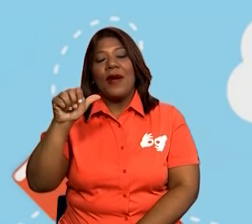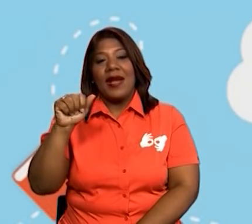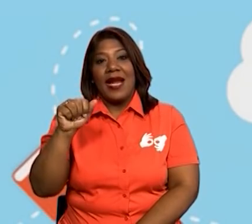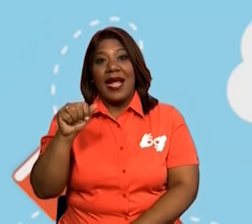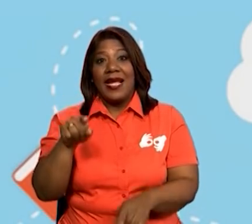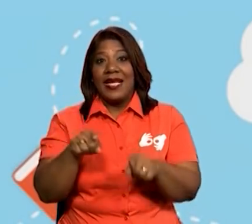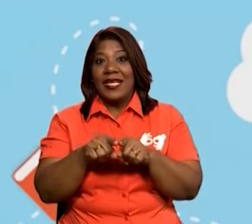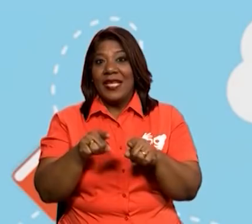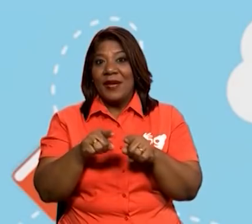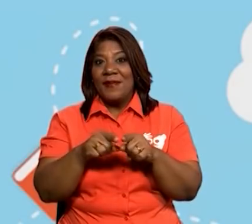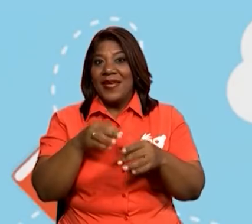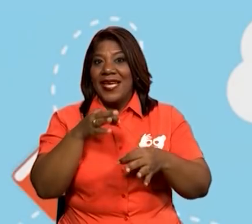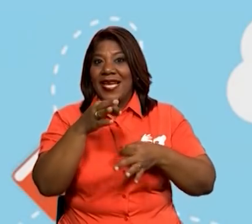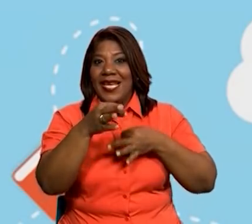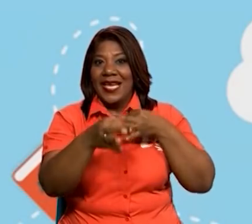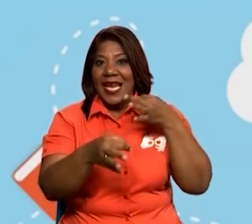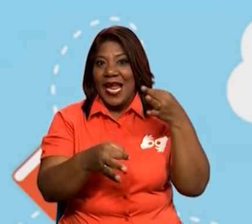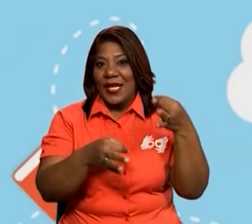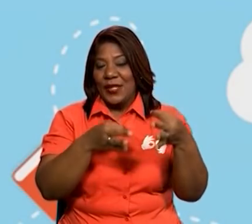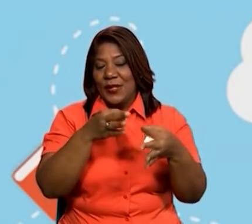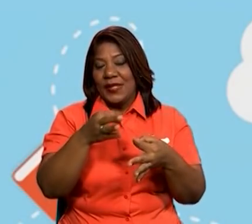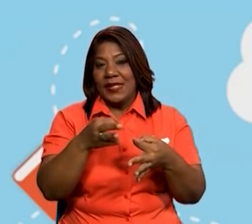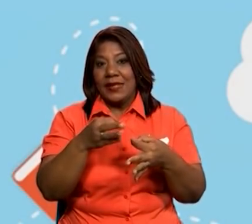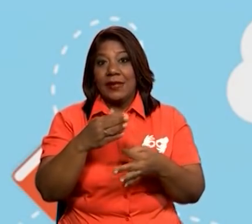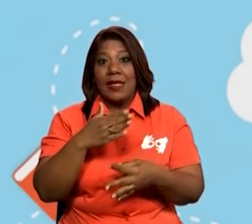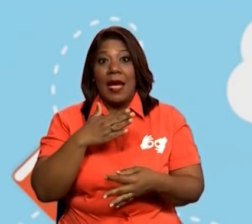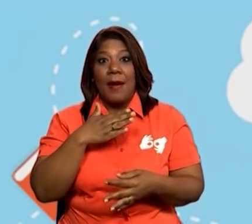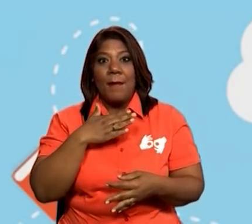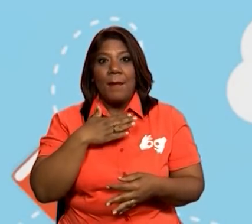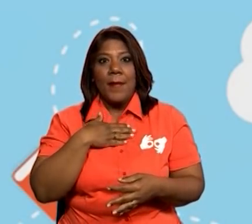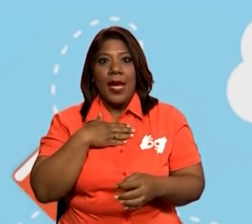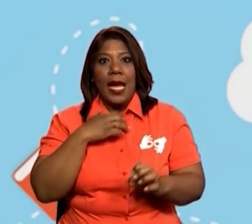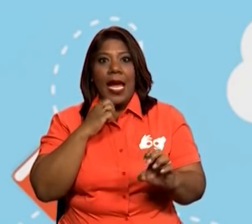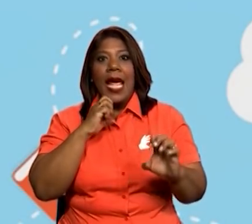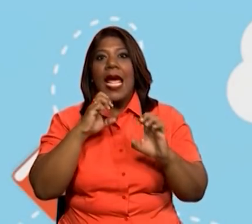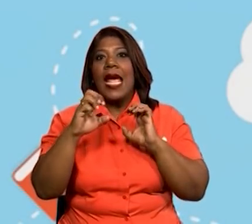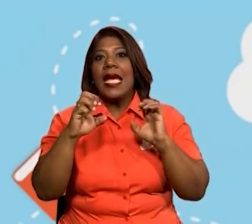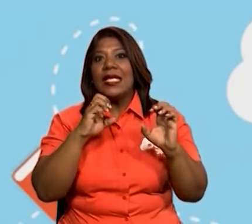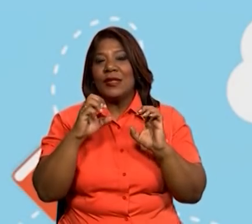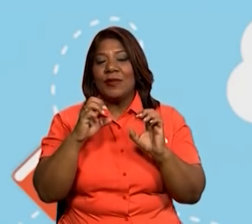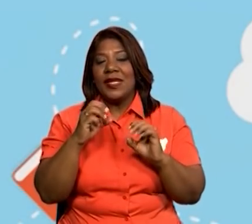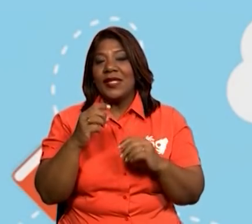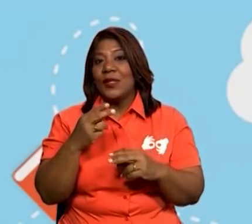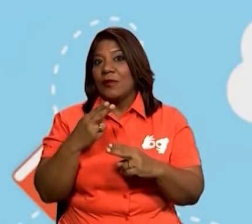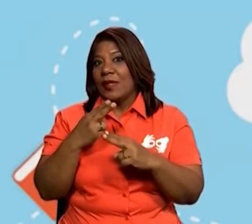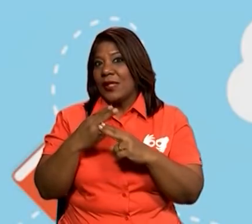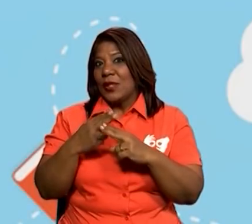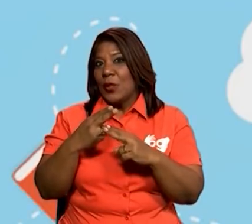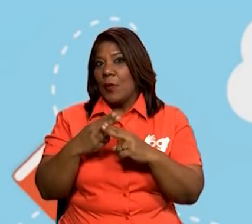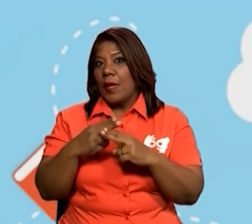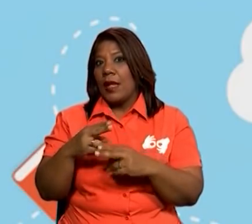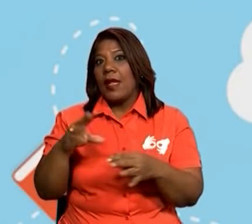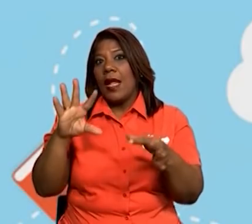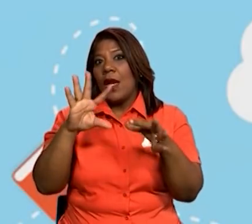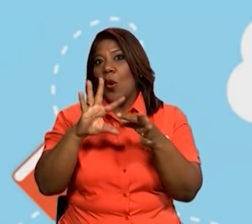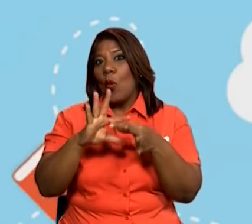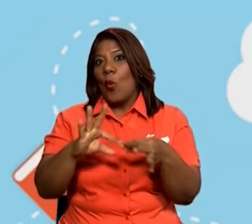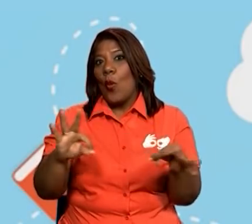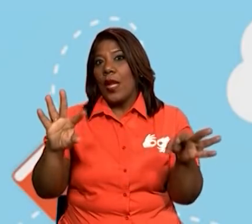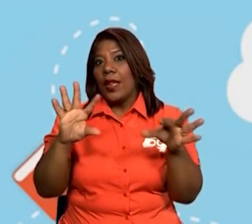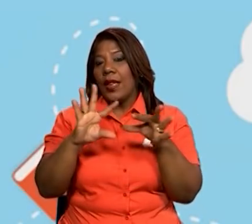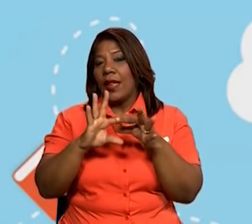Bien, me expreso. Vamos a ver sobre el cuento. ¿Qué es el cuento, niños?